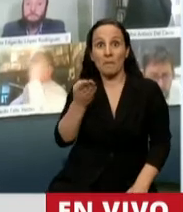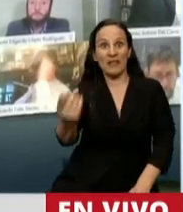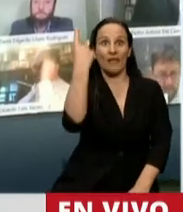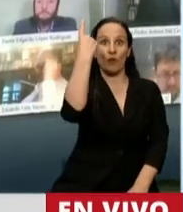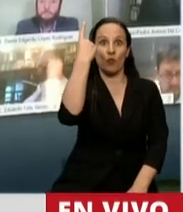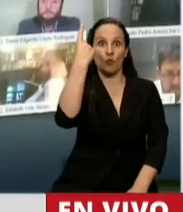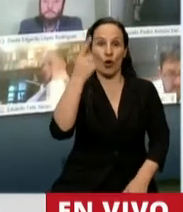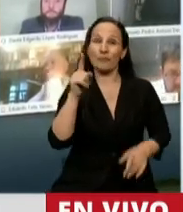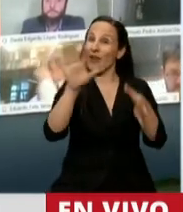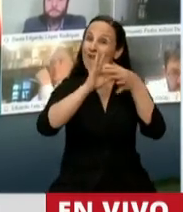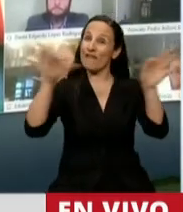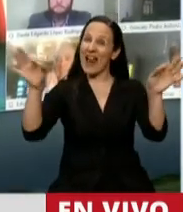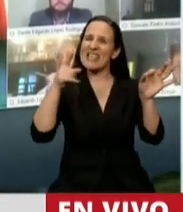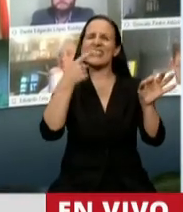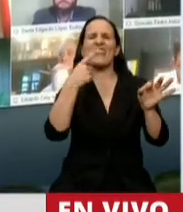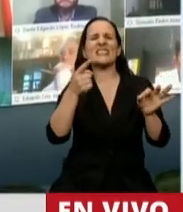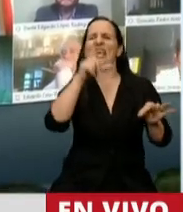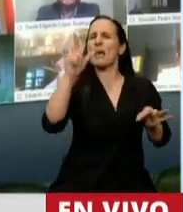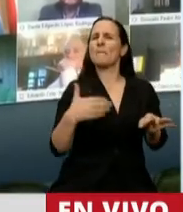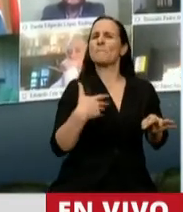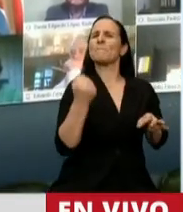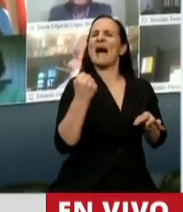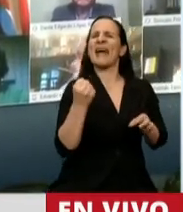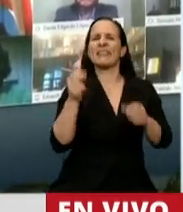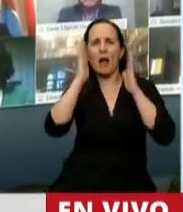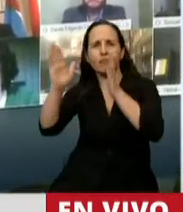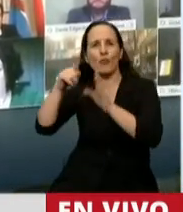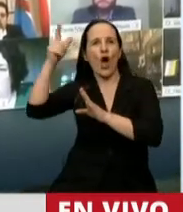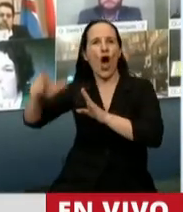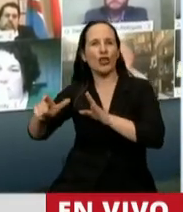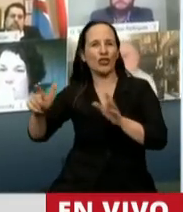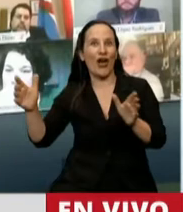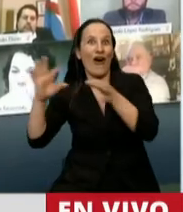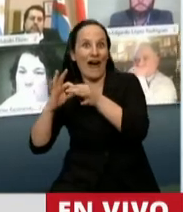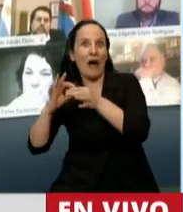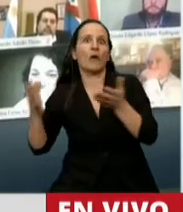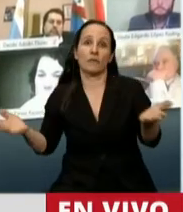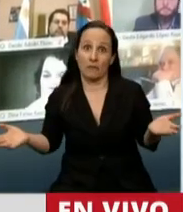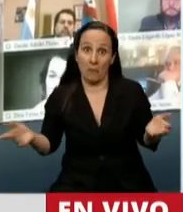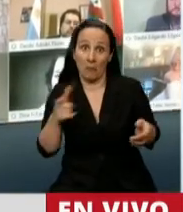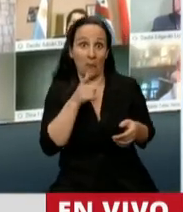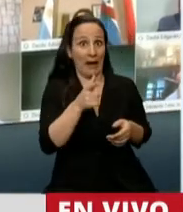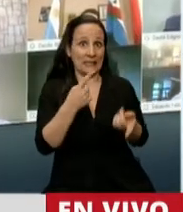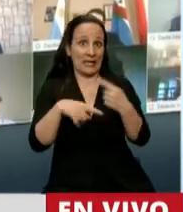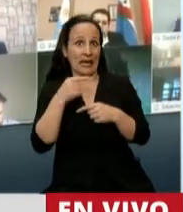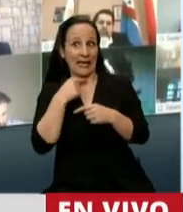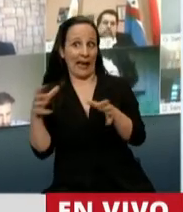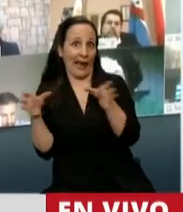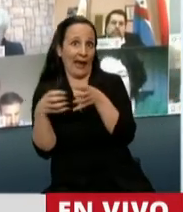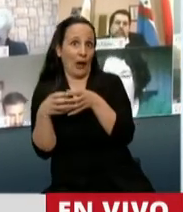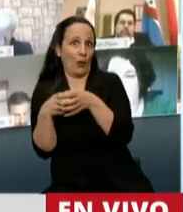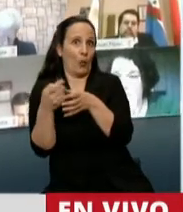patria es el otro, nos dicen. No pero quieren una patria de unos pocos, de la facción,